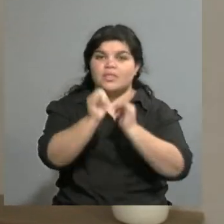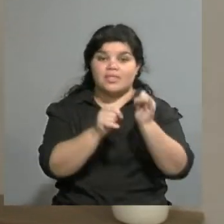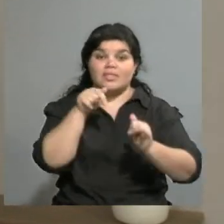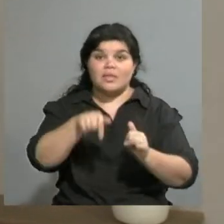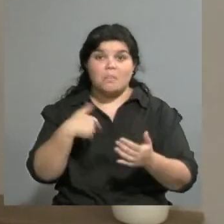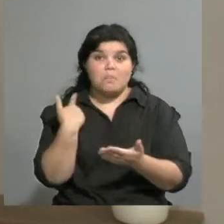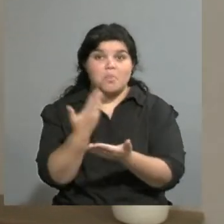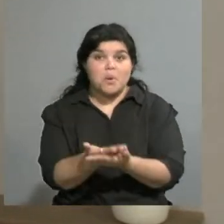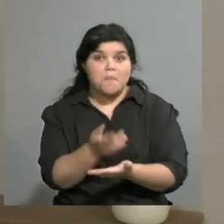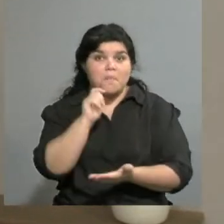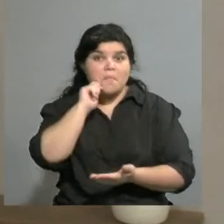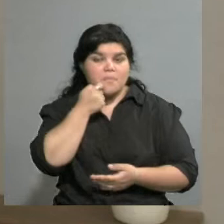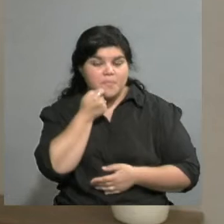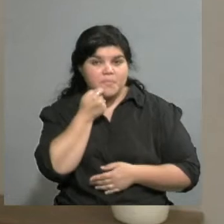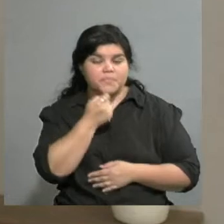propuesta.